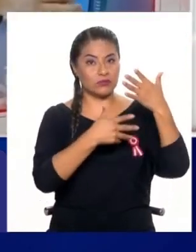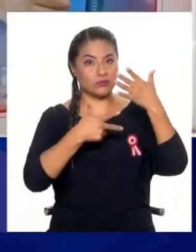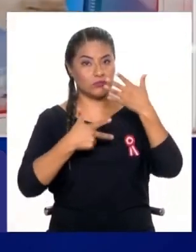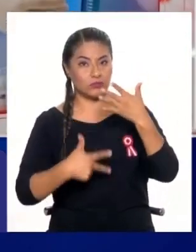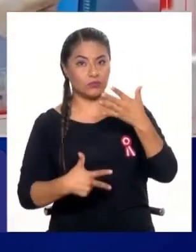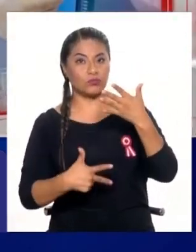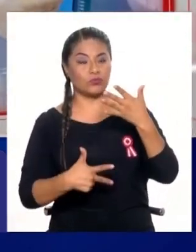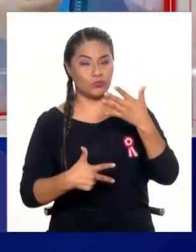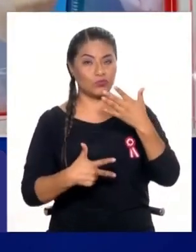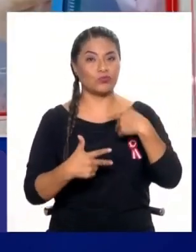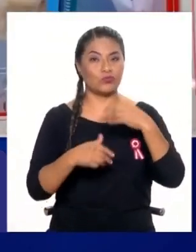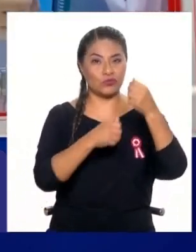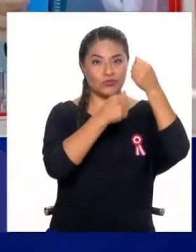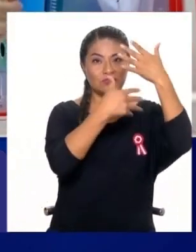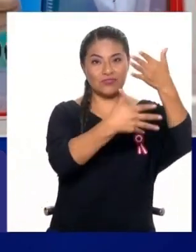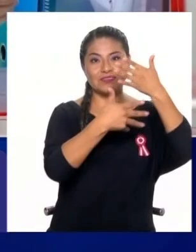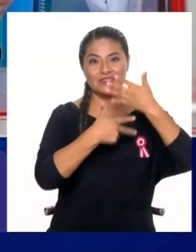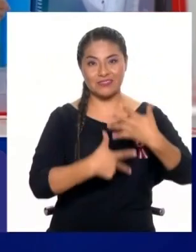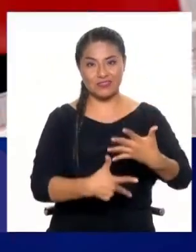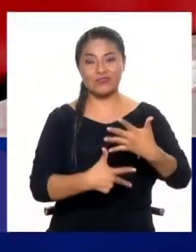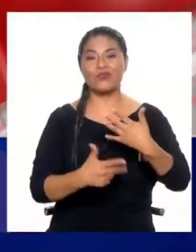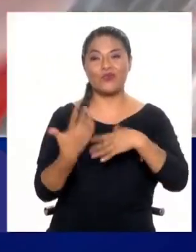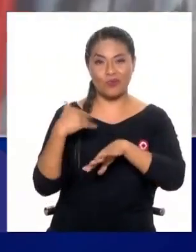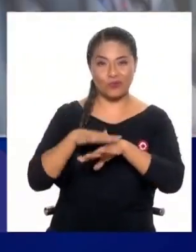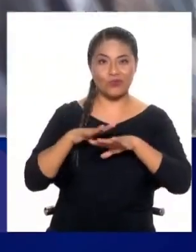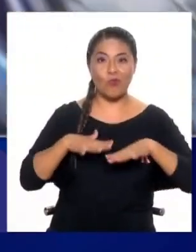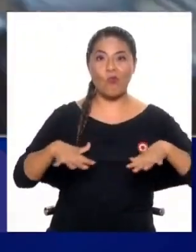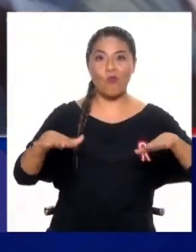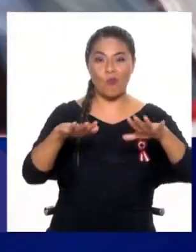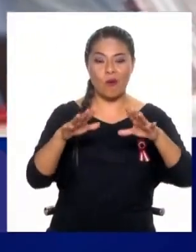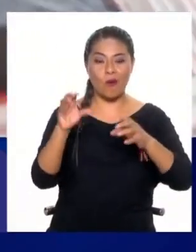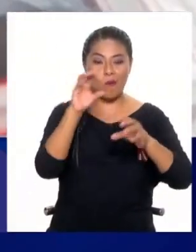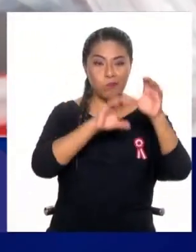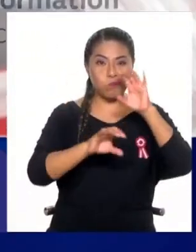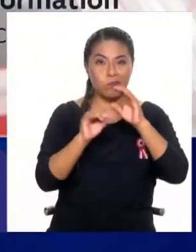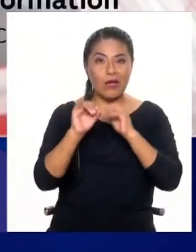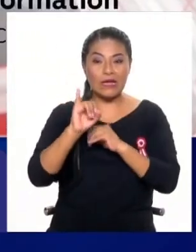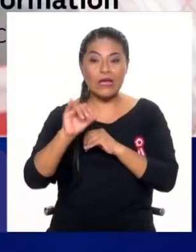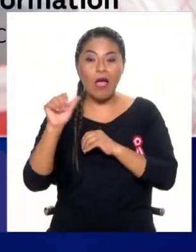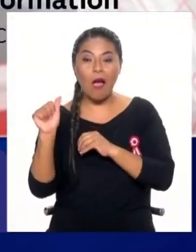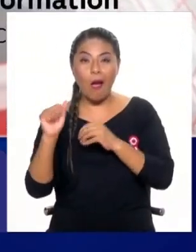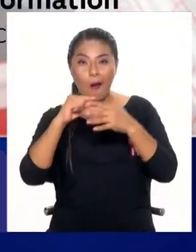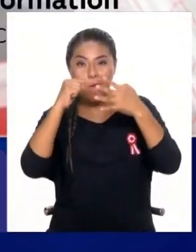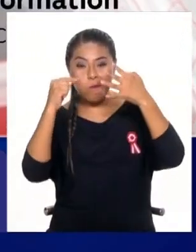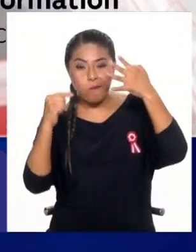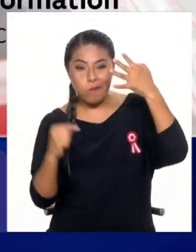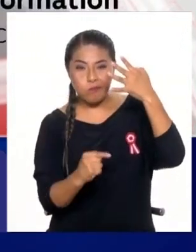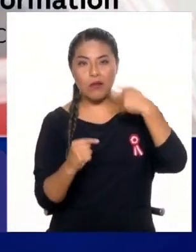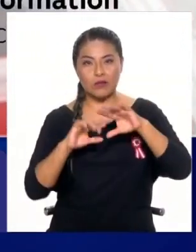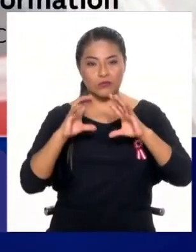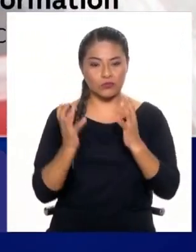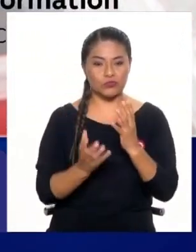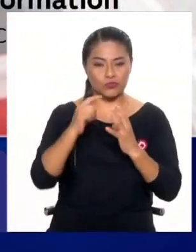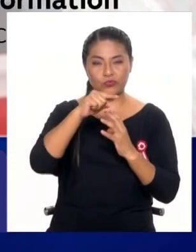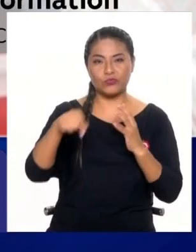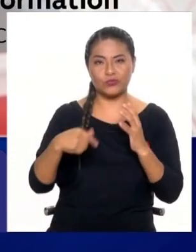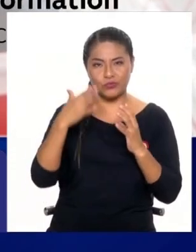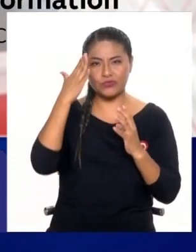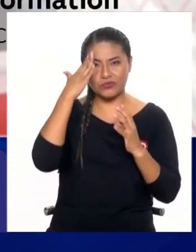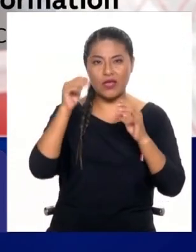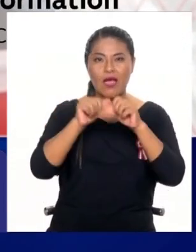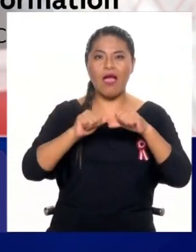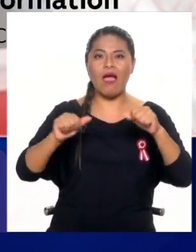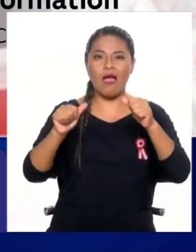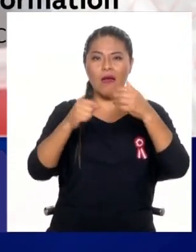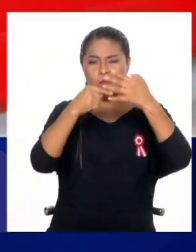de las 18 áreas troncales de la ciencia de la computación es la inteligencia artificial y eso está estandarizado a nivel mundial. Y dentro